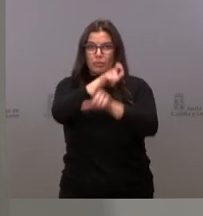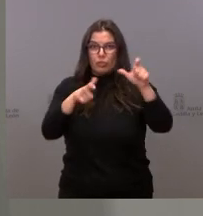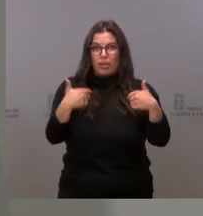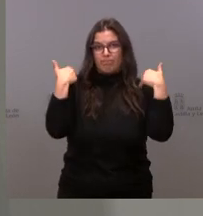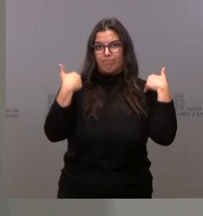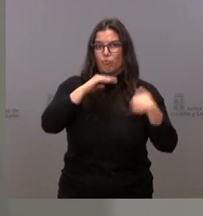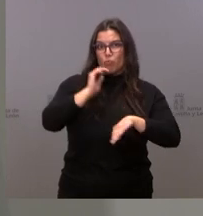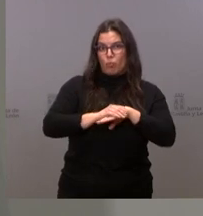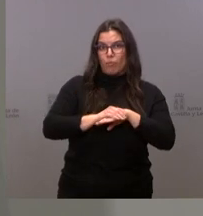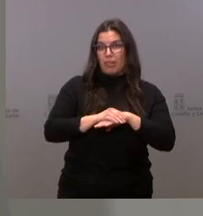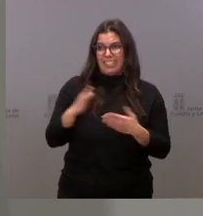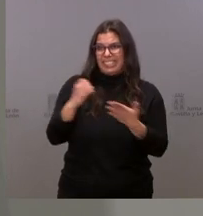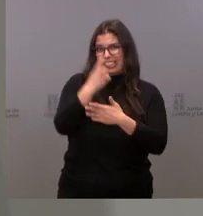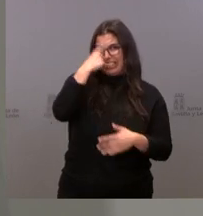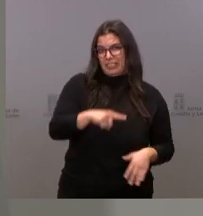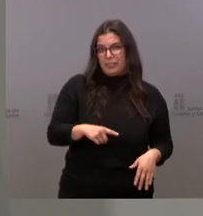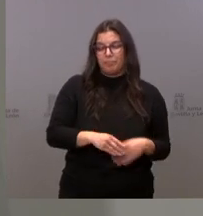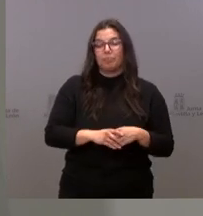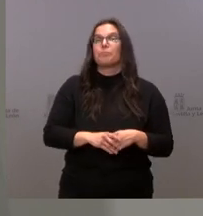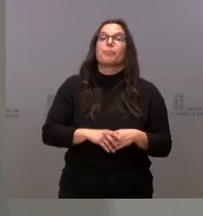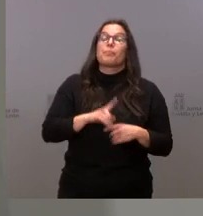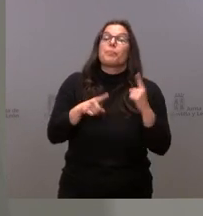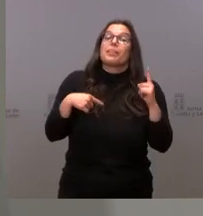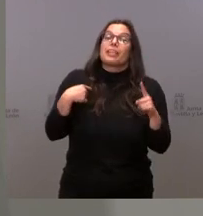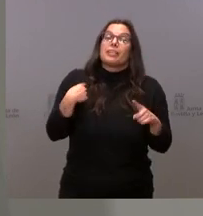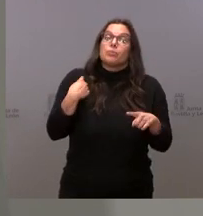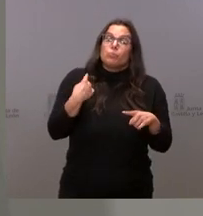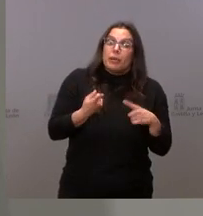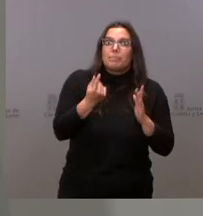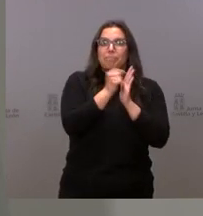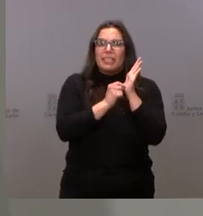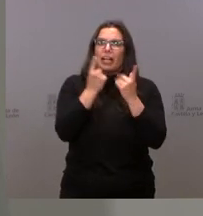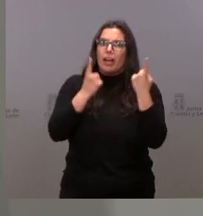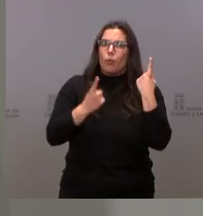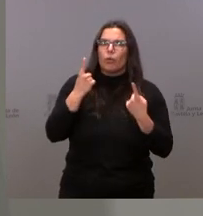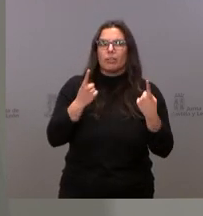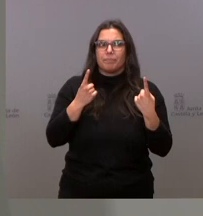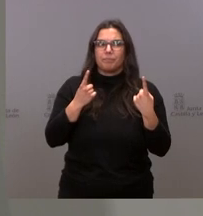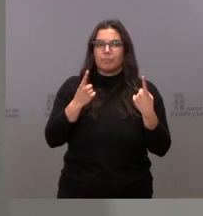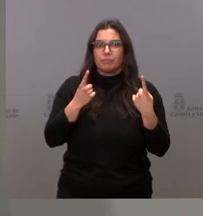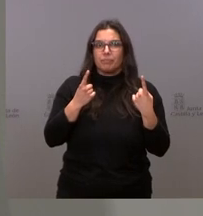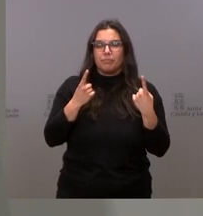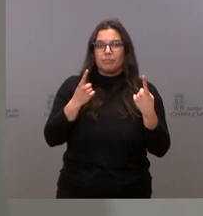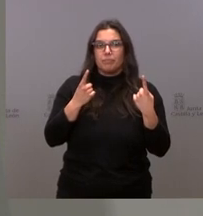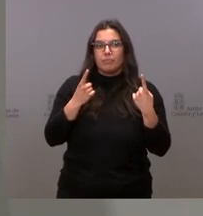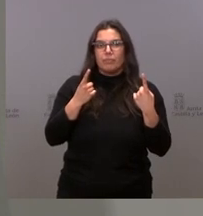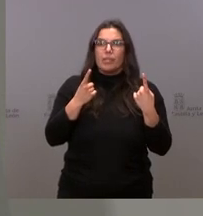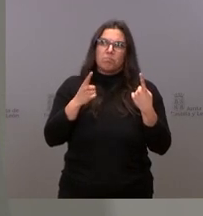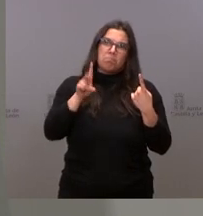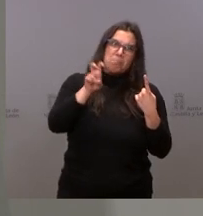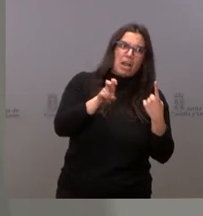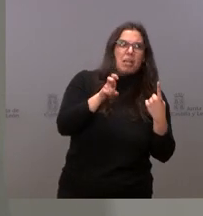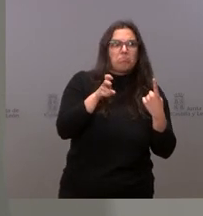sabe toda la población. Después hay una serie de medidas, todas ellas más o menos efectivas,